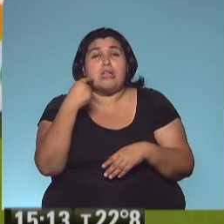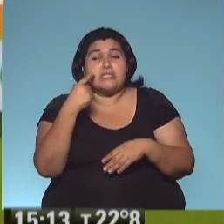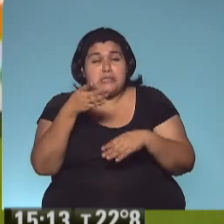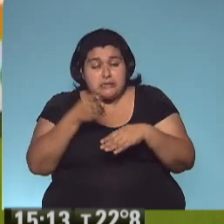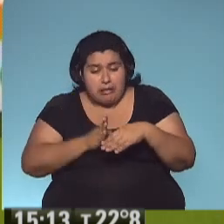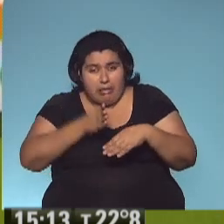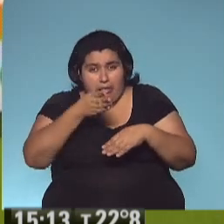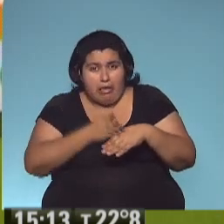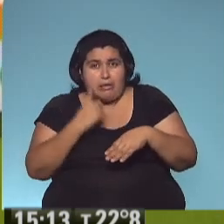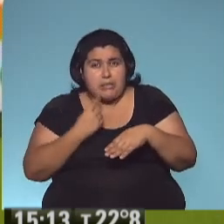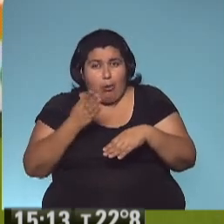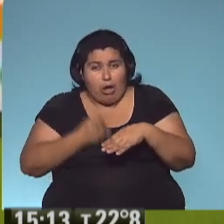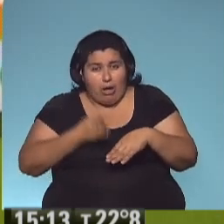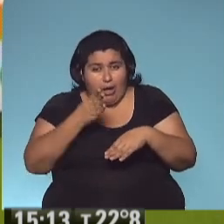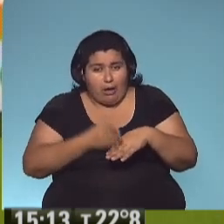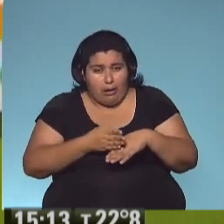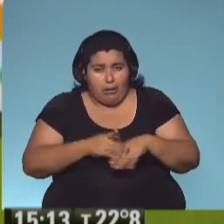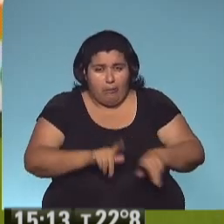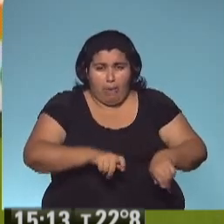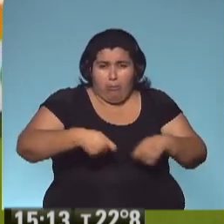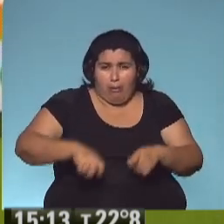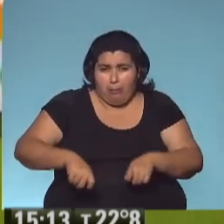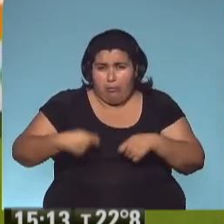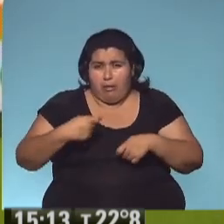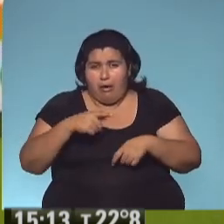que salir con botas. Y hasta con botas, llegado el caso.